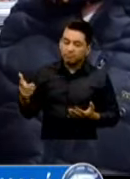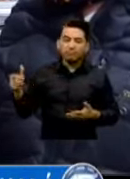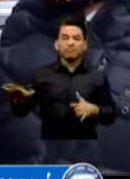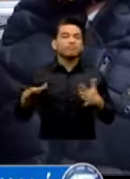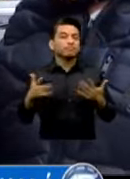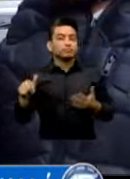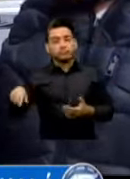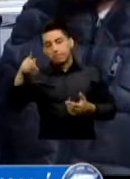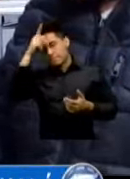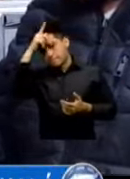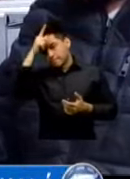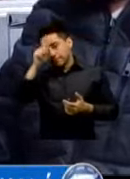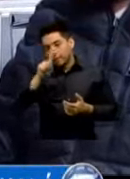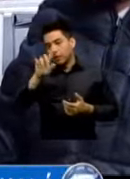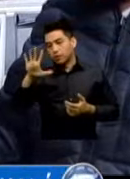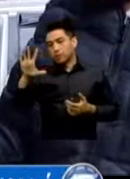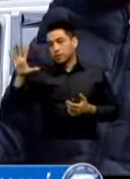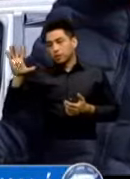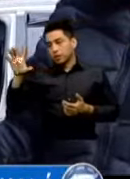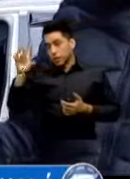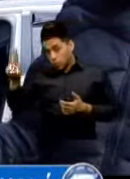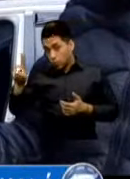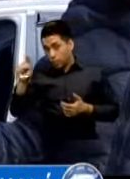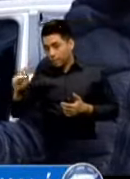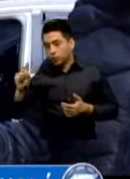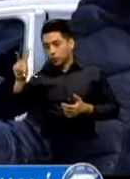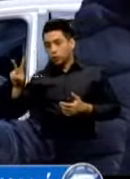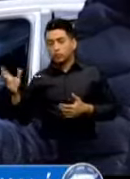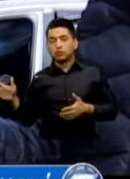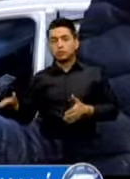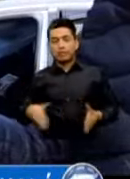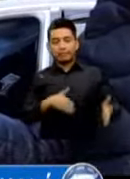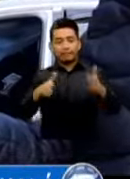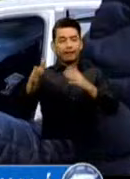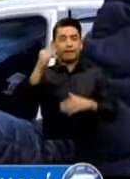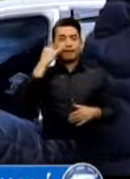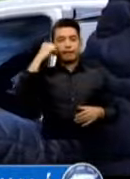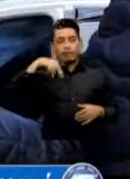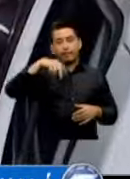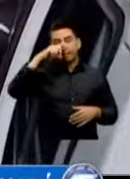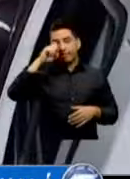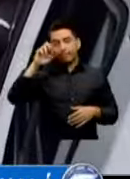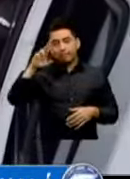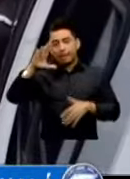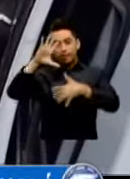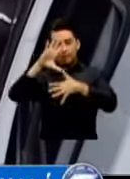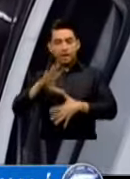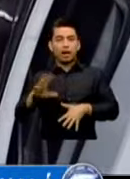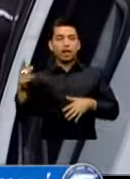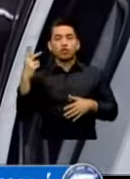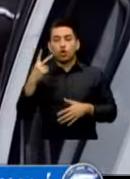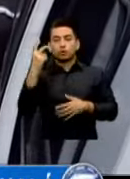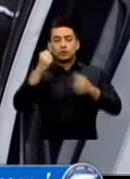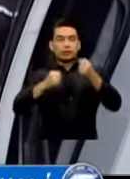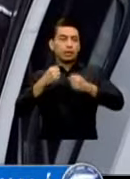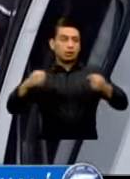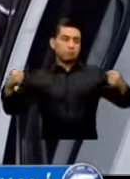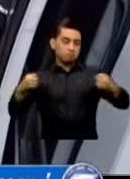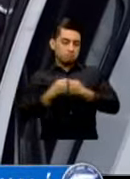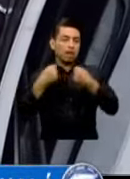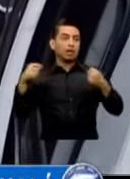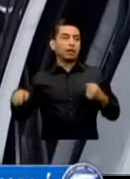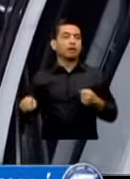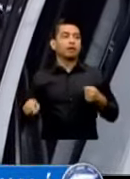151 Punto Dos De La Ruta Interamericana Se Colisionó Dos Vehículos Aquí Pues Donde Hubo